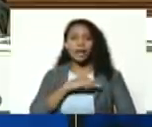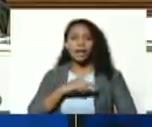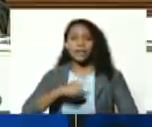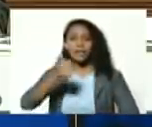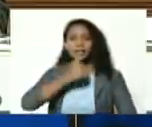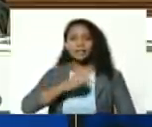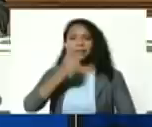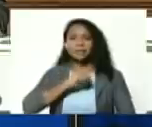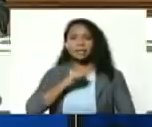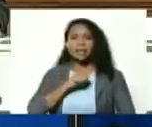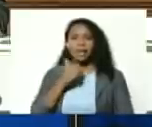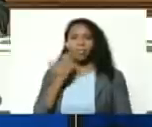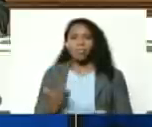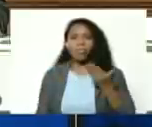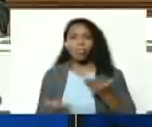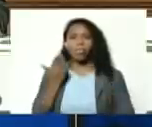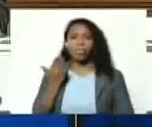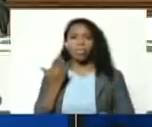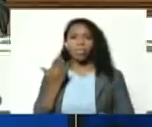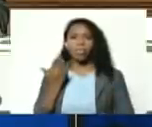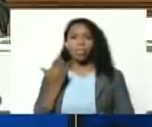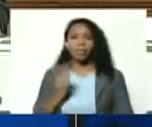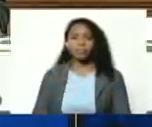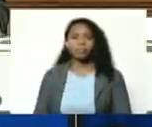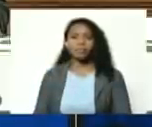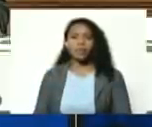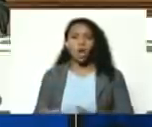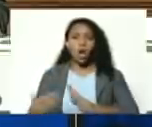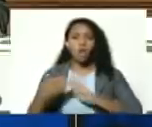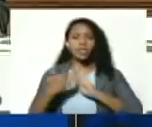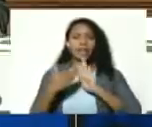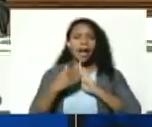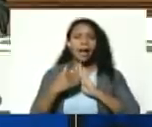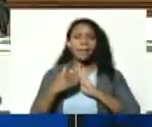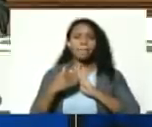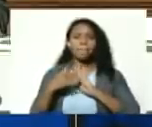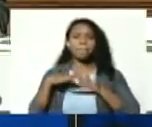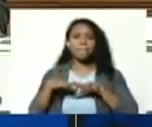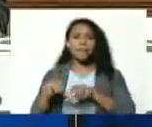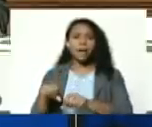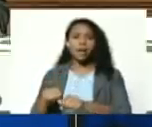desigual asimétrica contra la agresión imperial